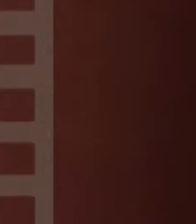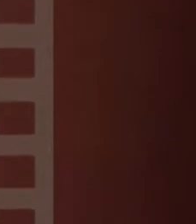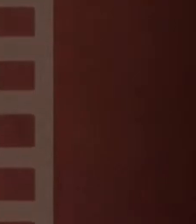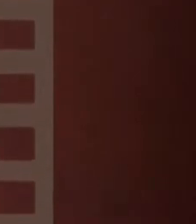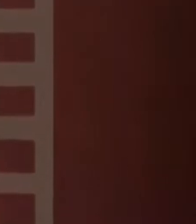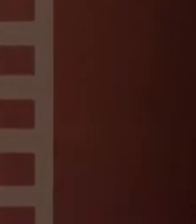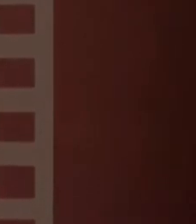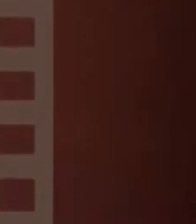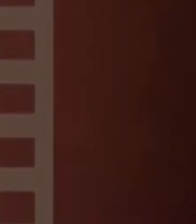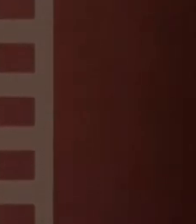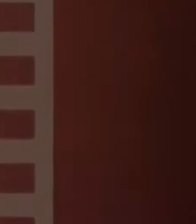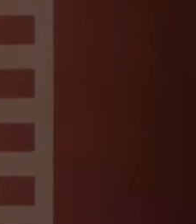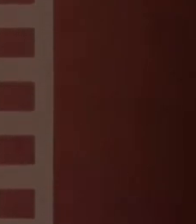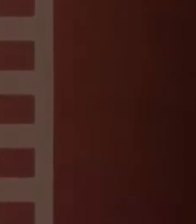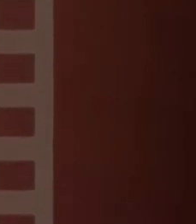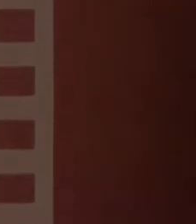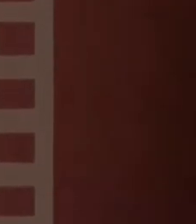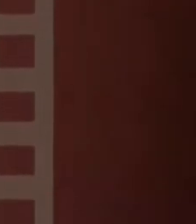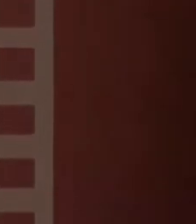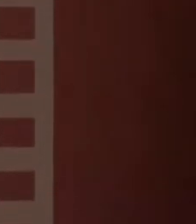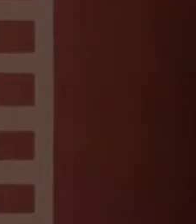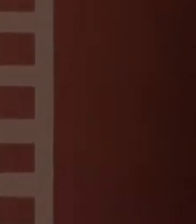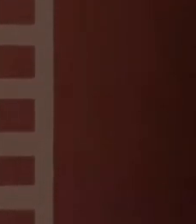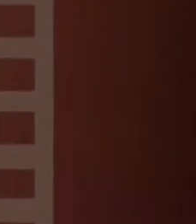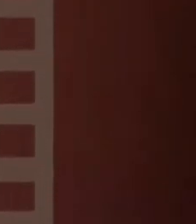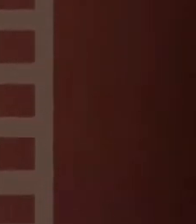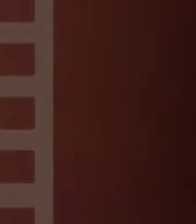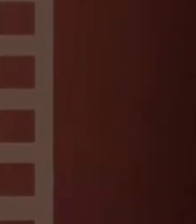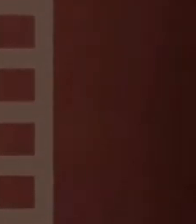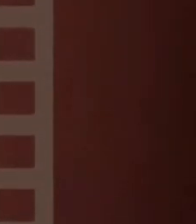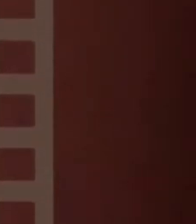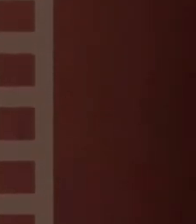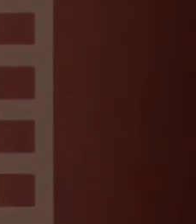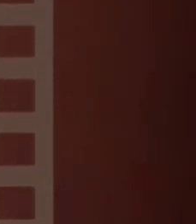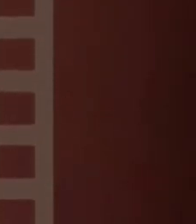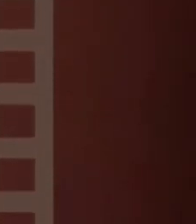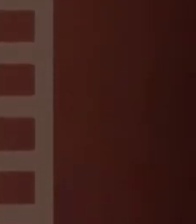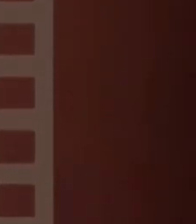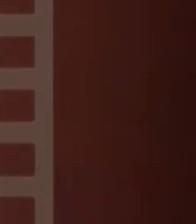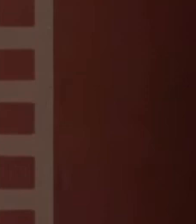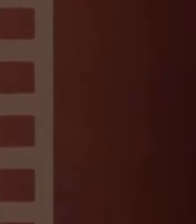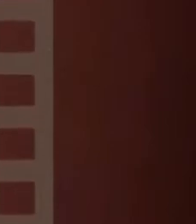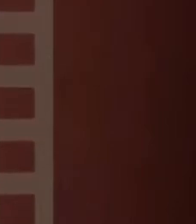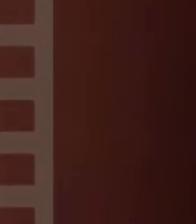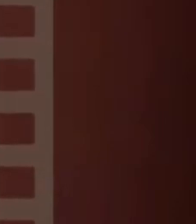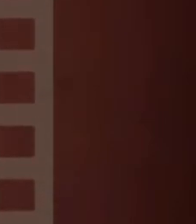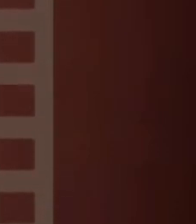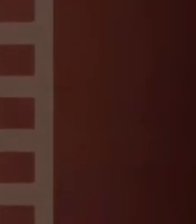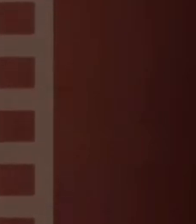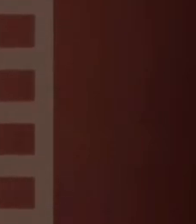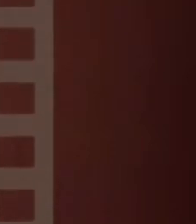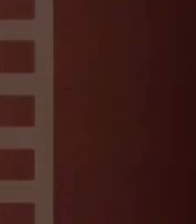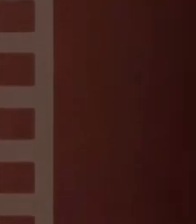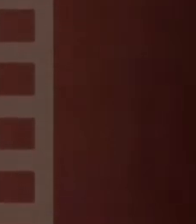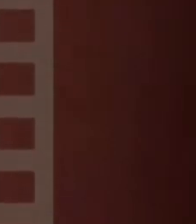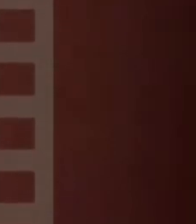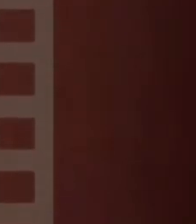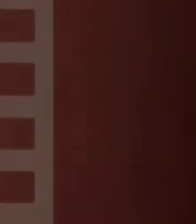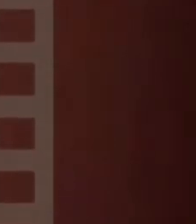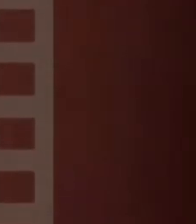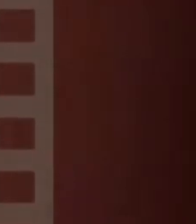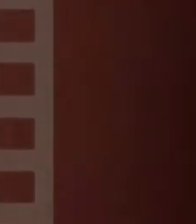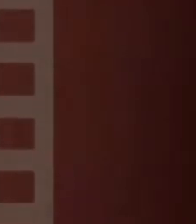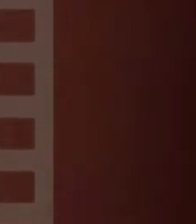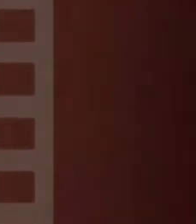y protagonizada por otra, se realizó la que sería la primera y única película peruana en lograr una nominación al